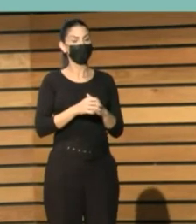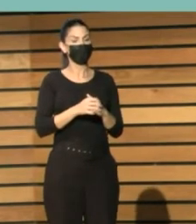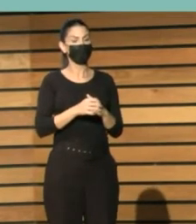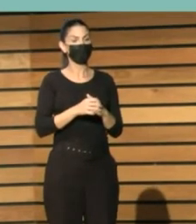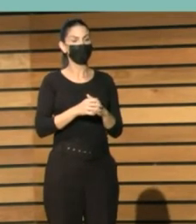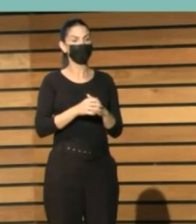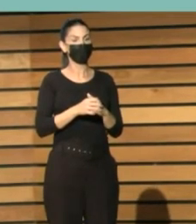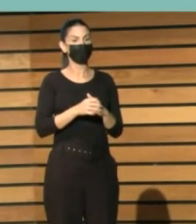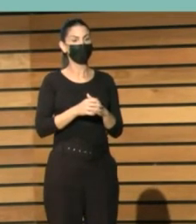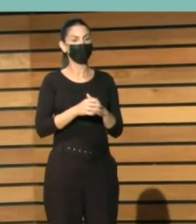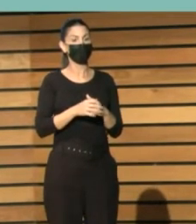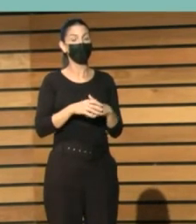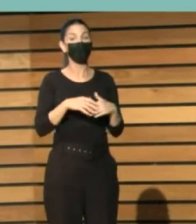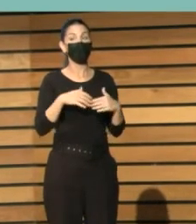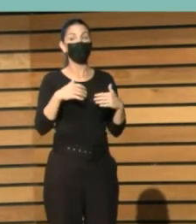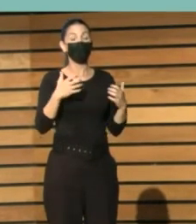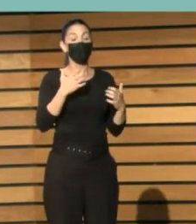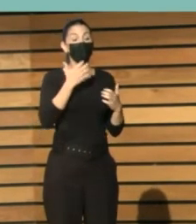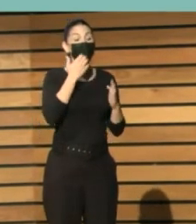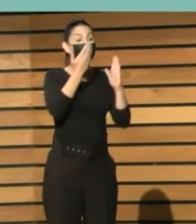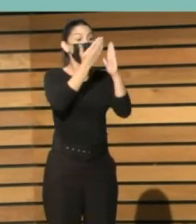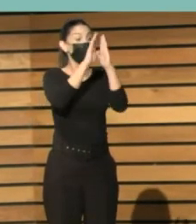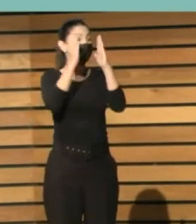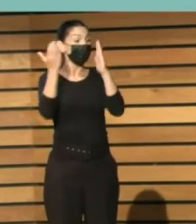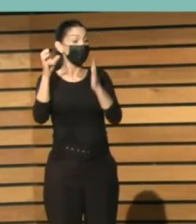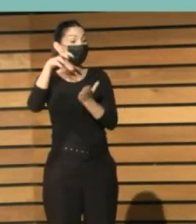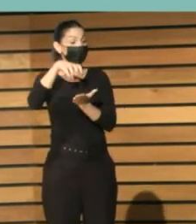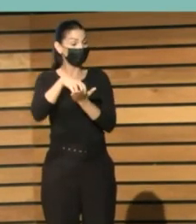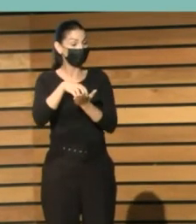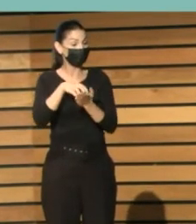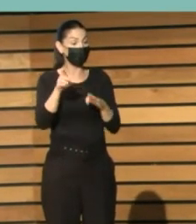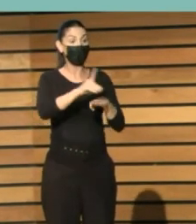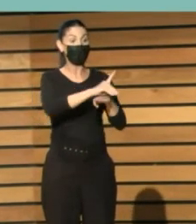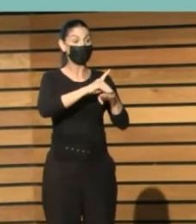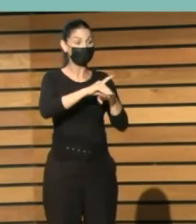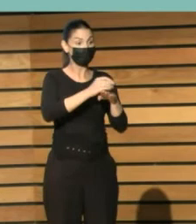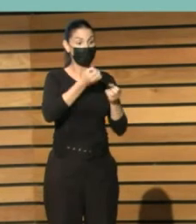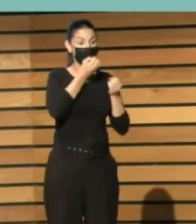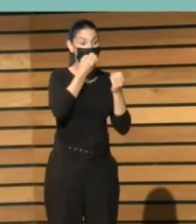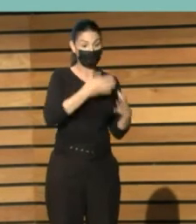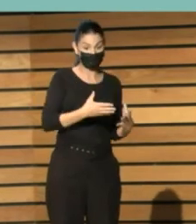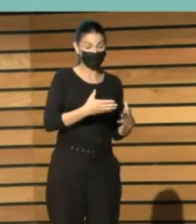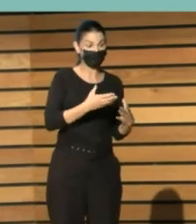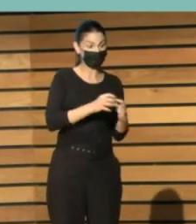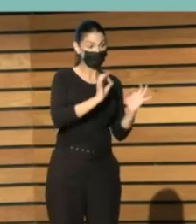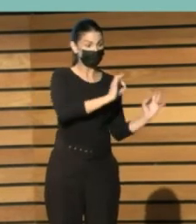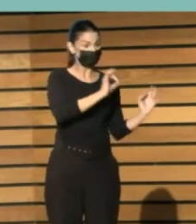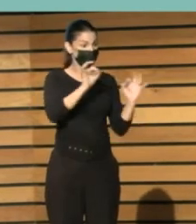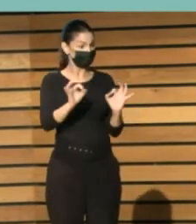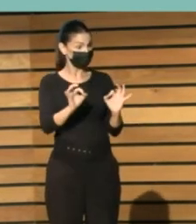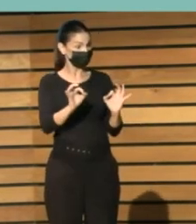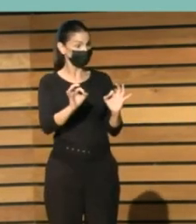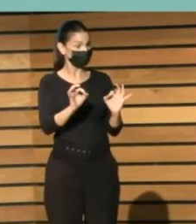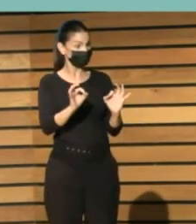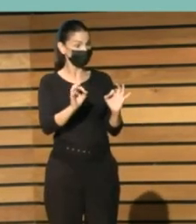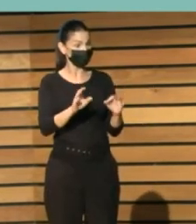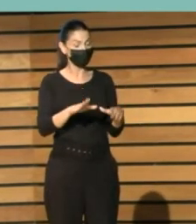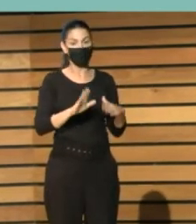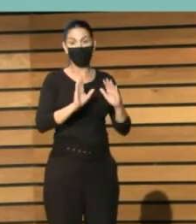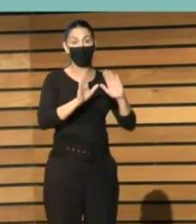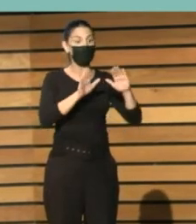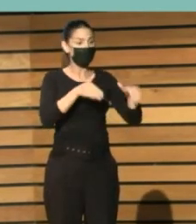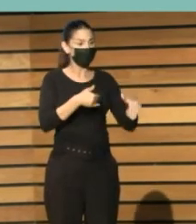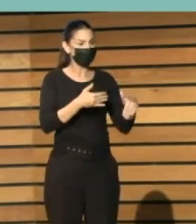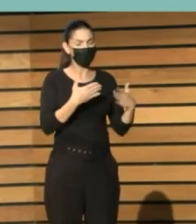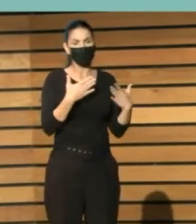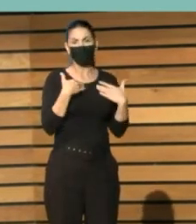Cuando tenemos una biblioteca digital bien diseñada y bien planificada, lo que conseguimos es realmente una potente herramienta de